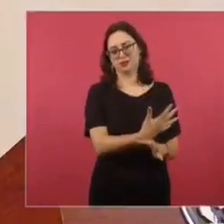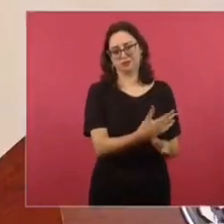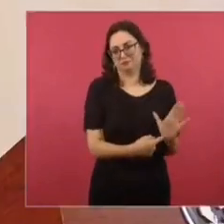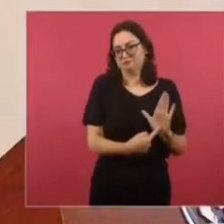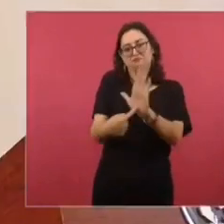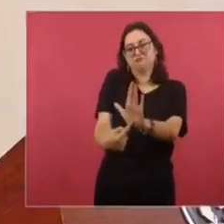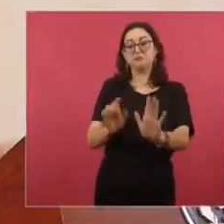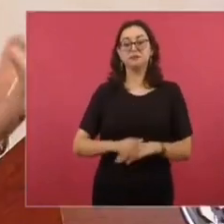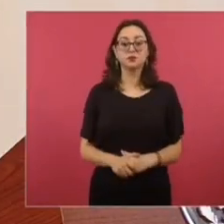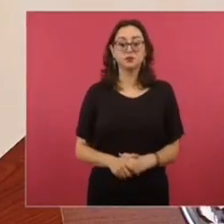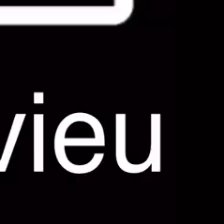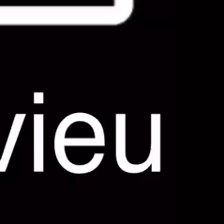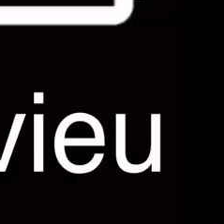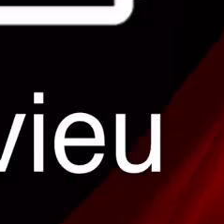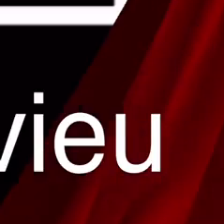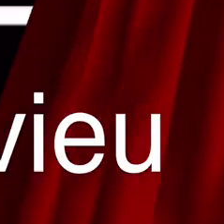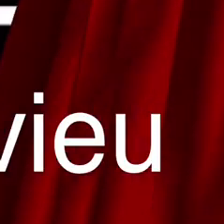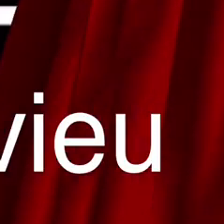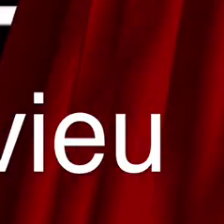Lo dicen ellos mismos.